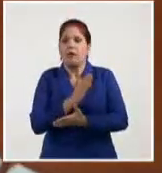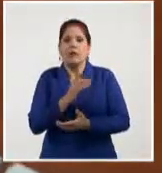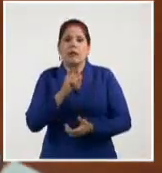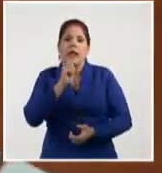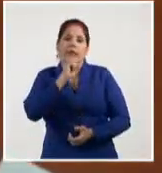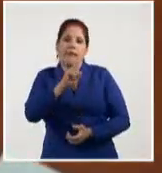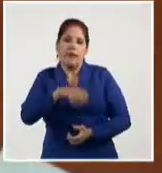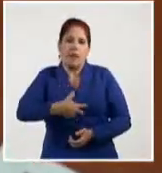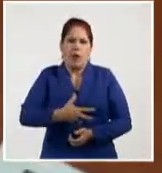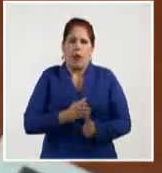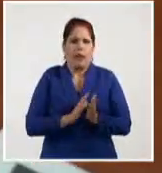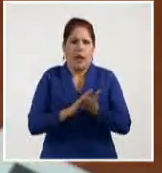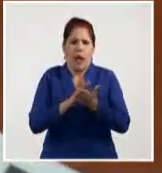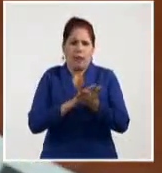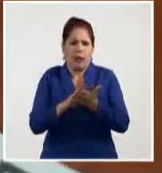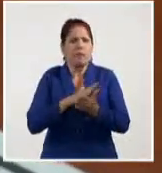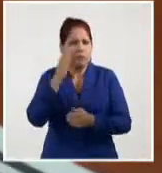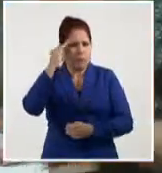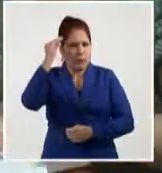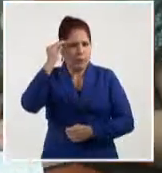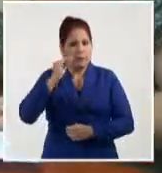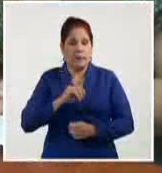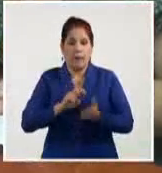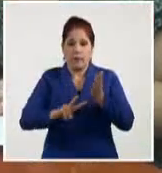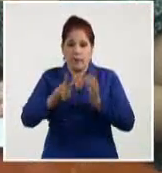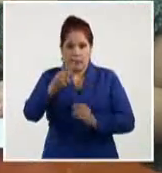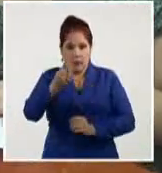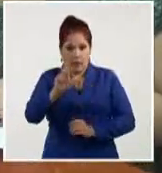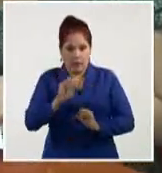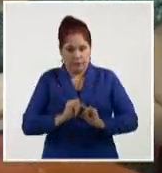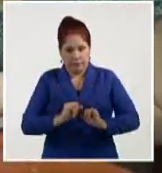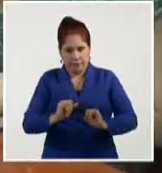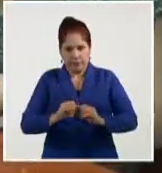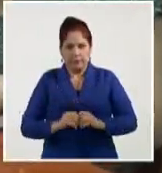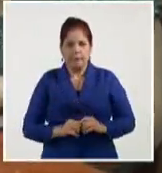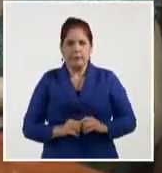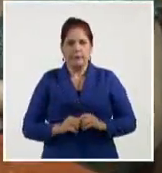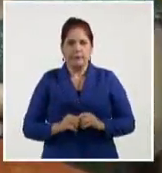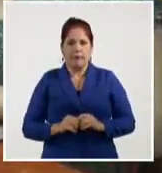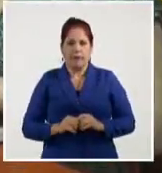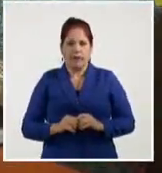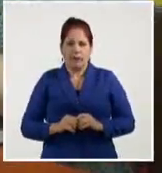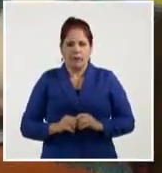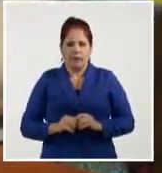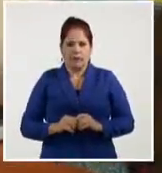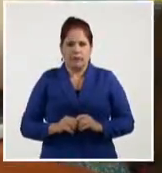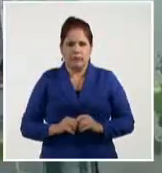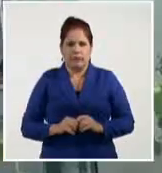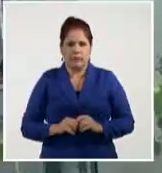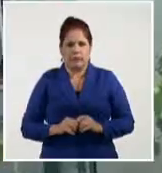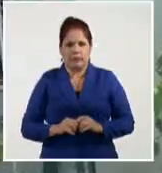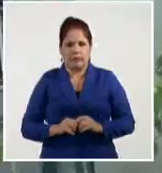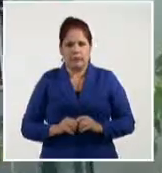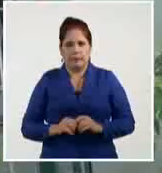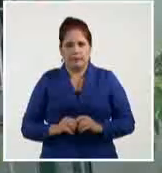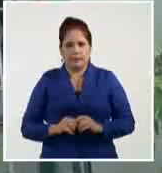de su vida diaria. Desde Villaclara reportamos el camarógrafo Carlos Rodríguez Torres y Abdiel Bermúdez Bermúdez, Canal Cubano.